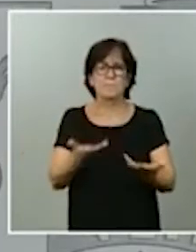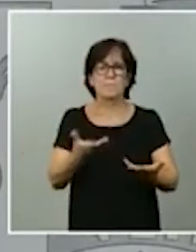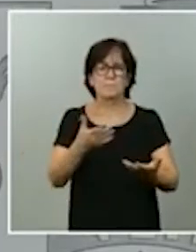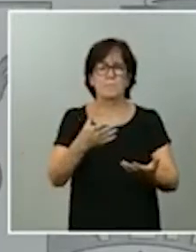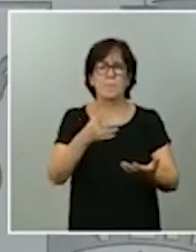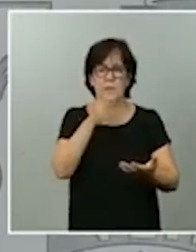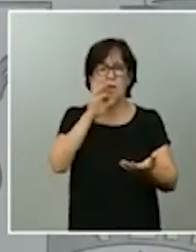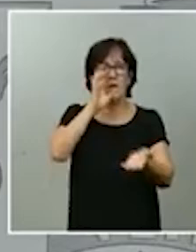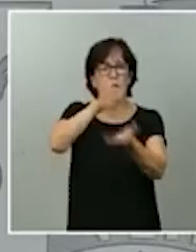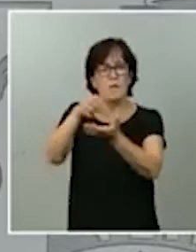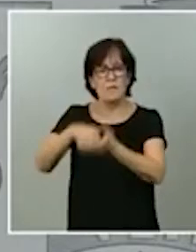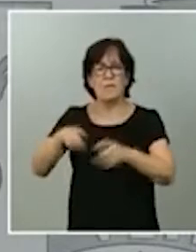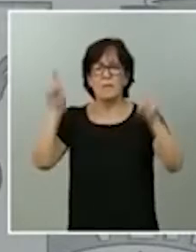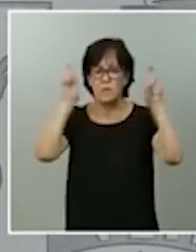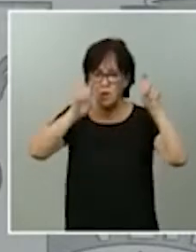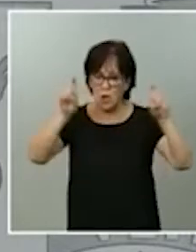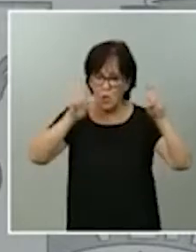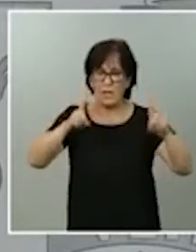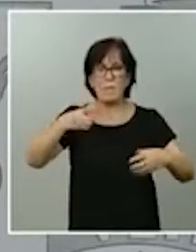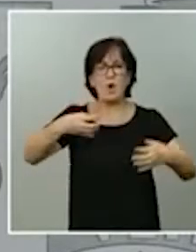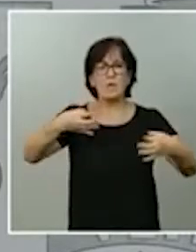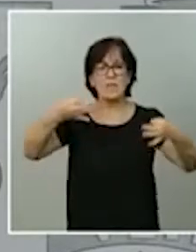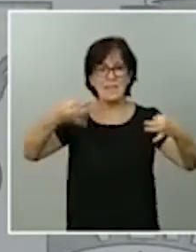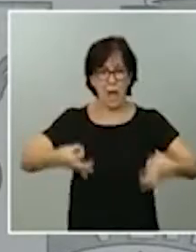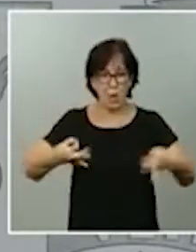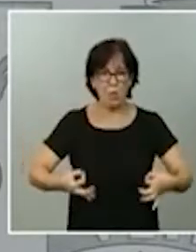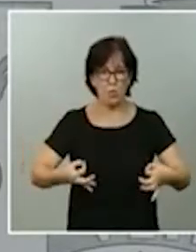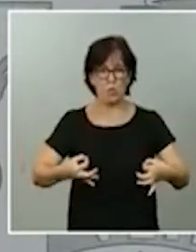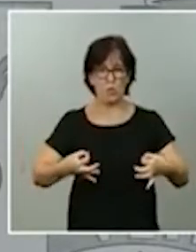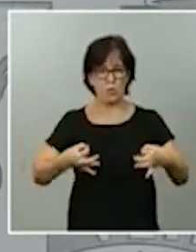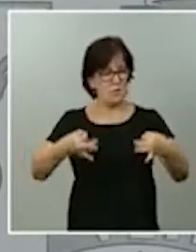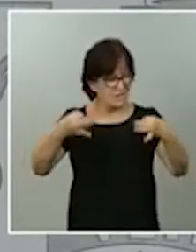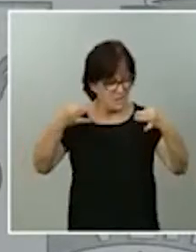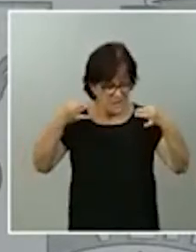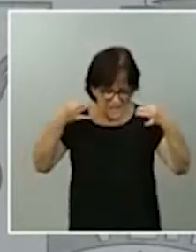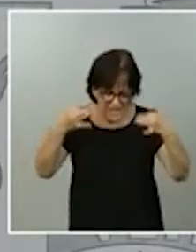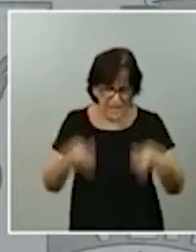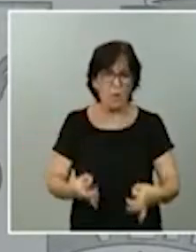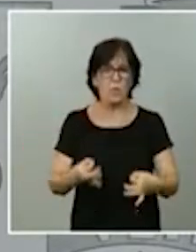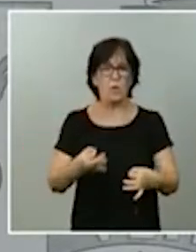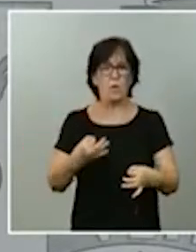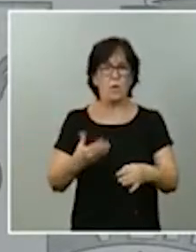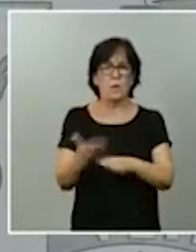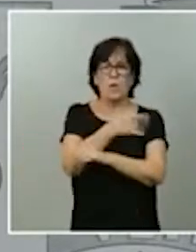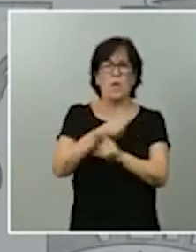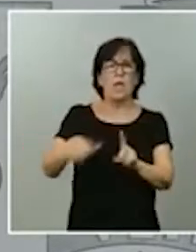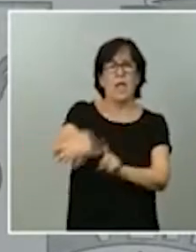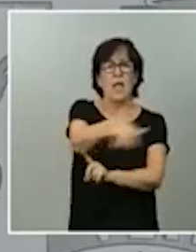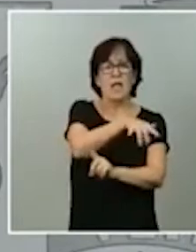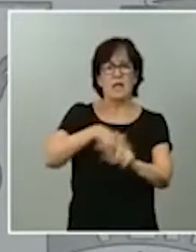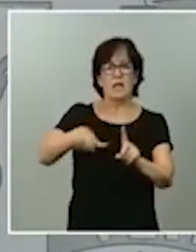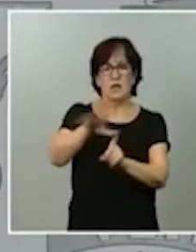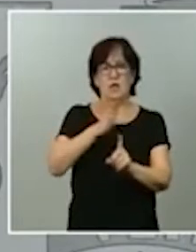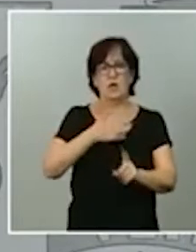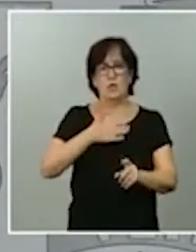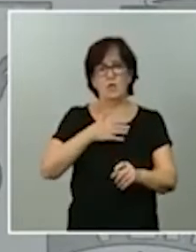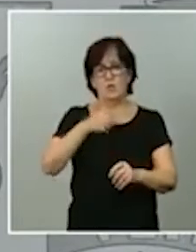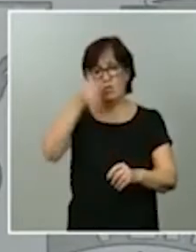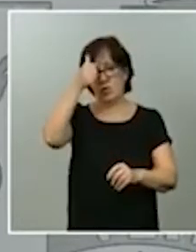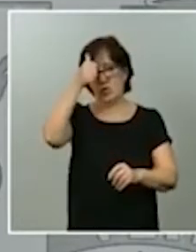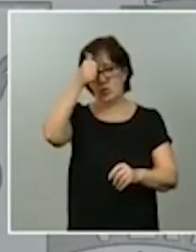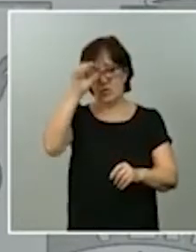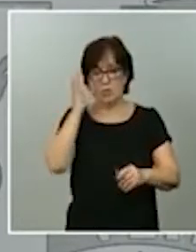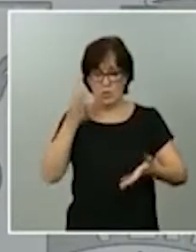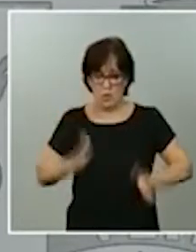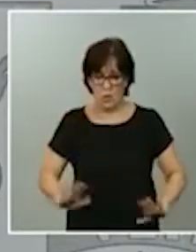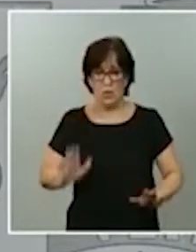educativos seguros. Seguros. Mucho más seguros que otros entornos en los que han estado nuestros hijos y nuestras hijas durante estas